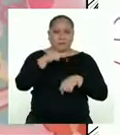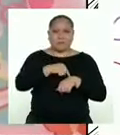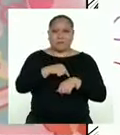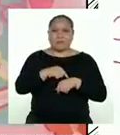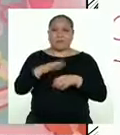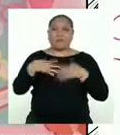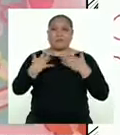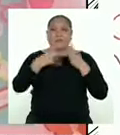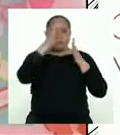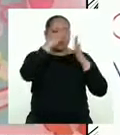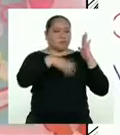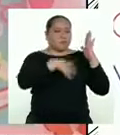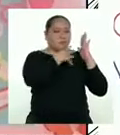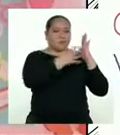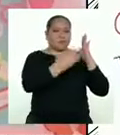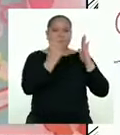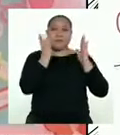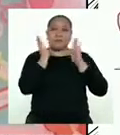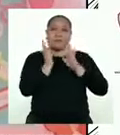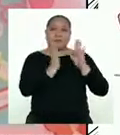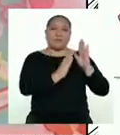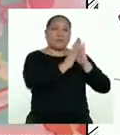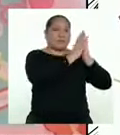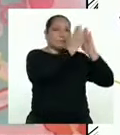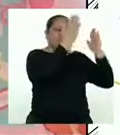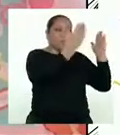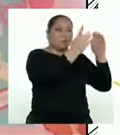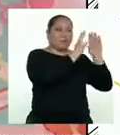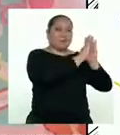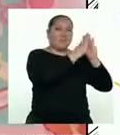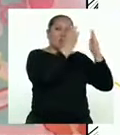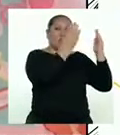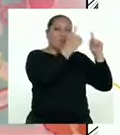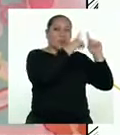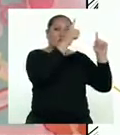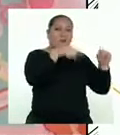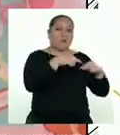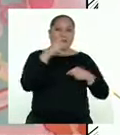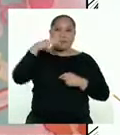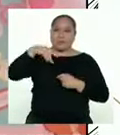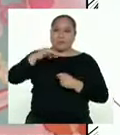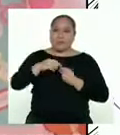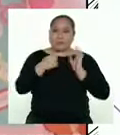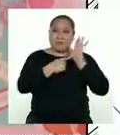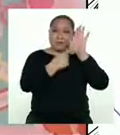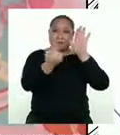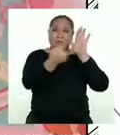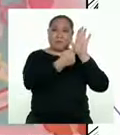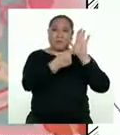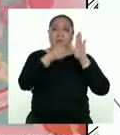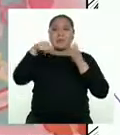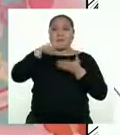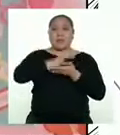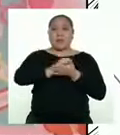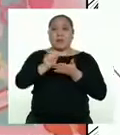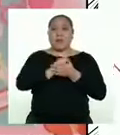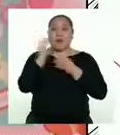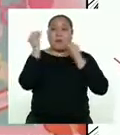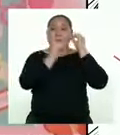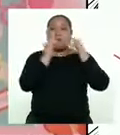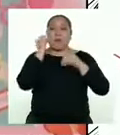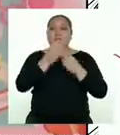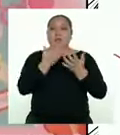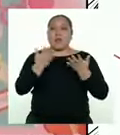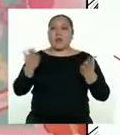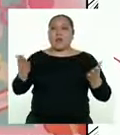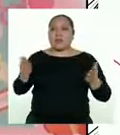pudimos elaborar nuestro periódico mural que les presento a continuación, en el cual este mes colocaremos todos los trabajos y actividades que